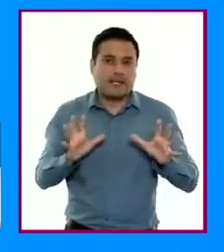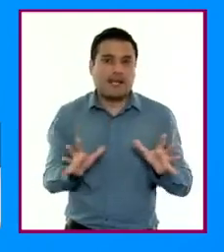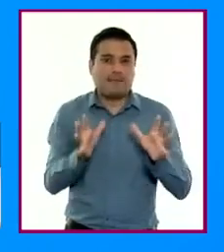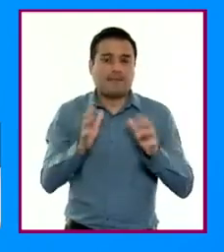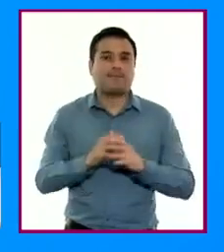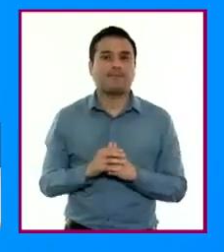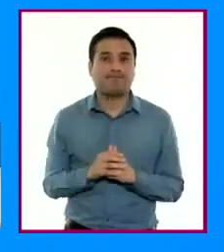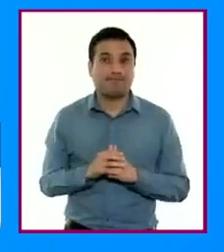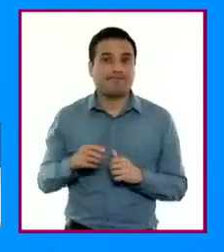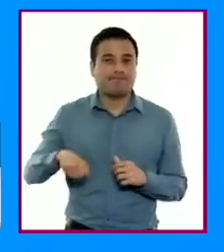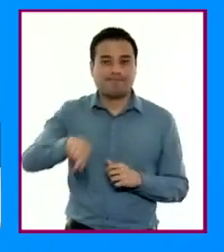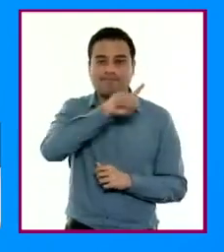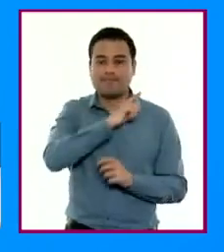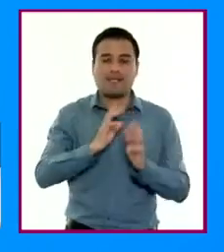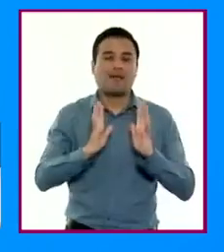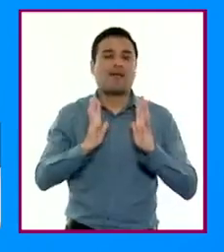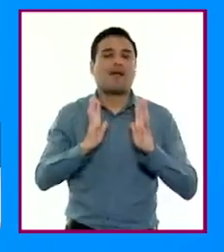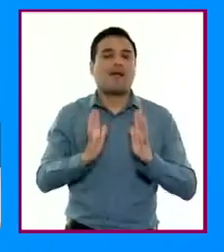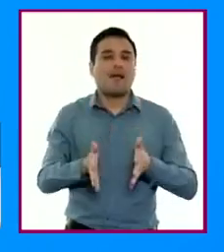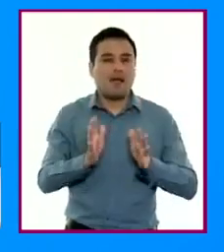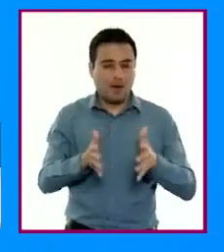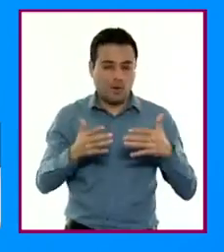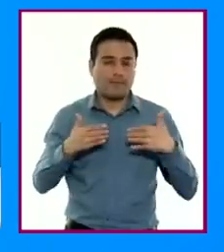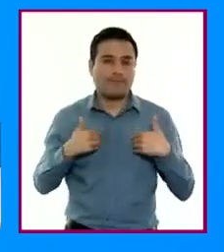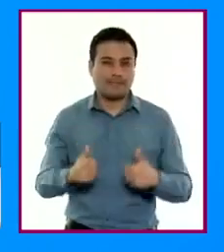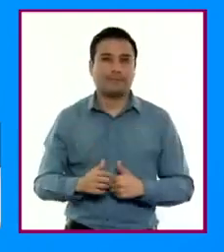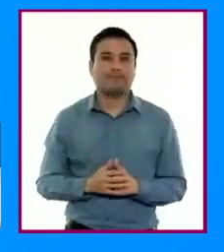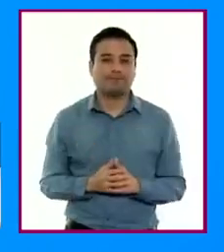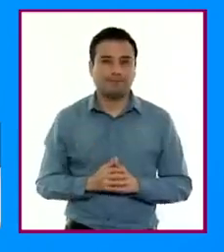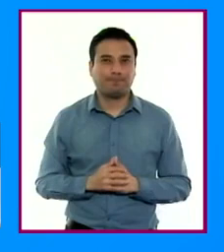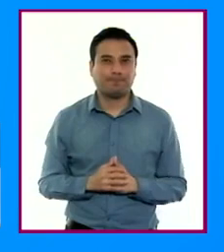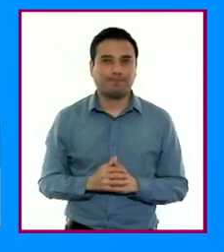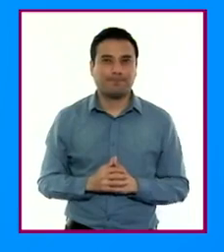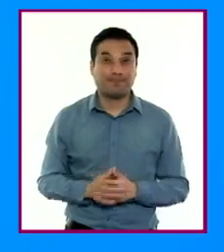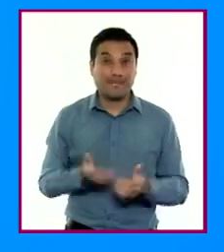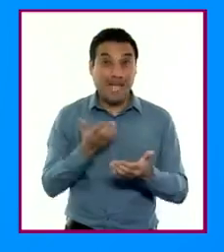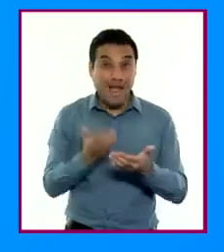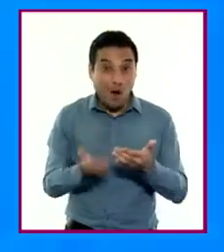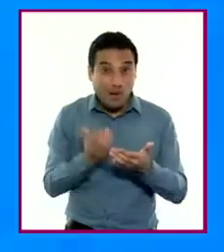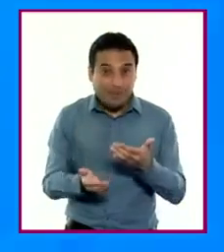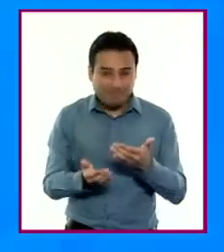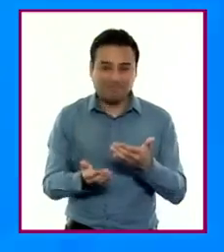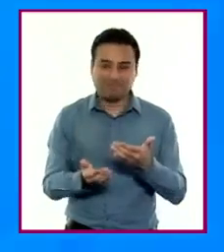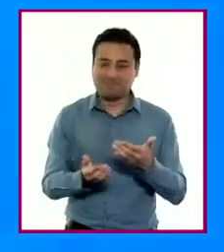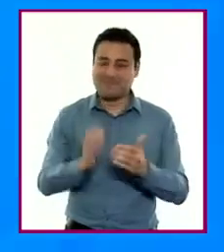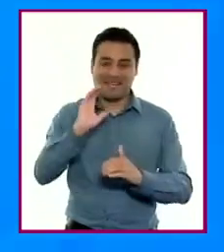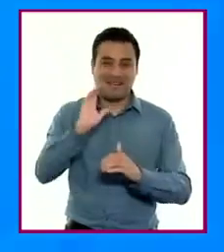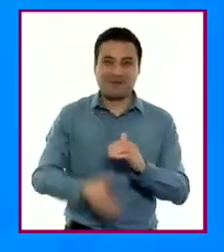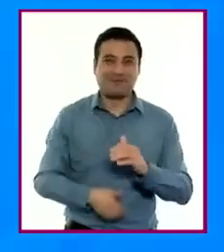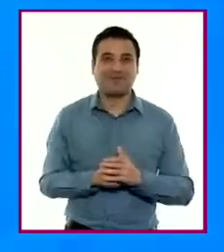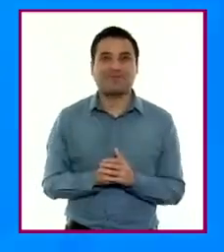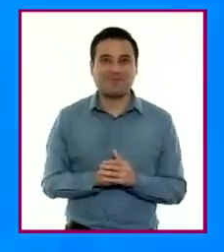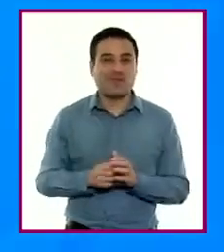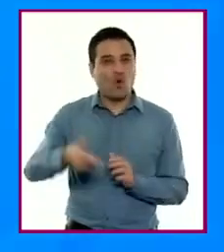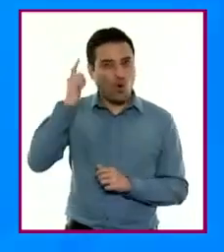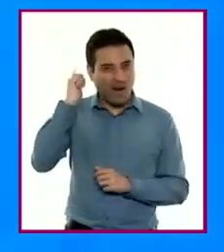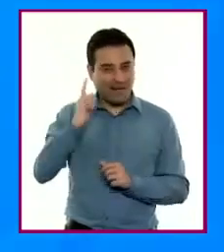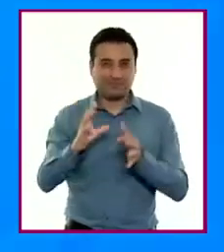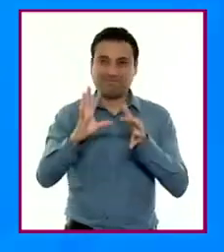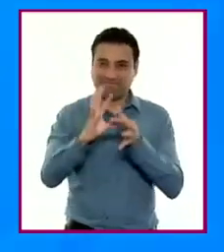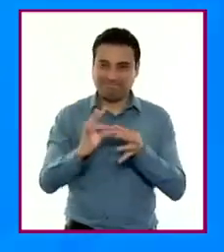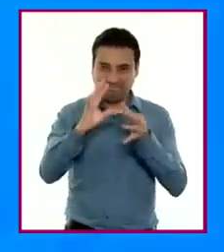de tal manera que tengan la posibilidad de entender e incidir en estas relaciones. Por el momento ha sido todo.